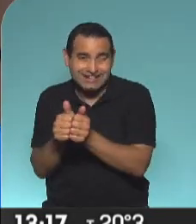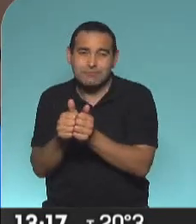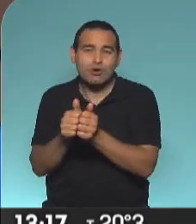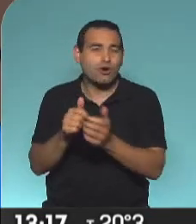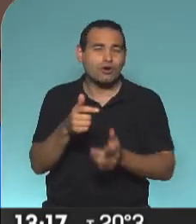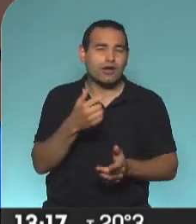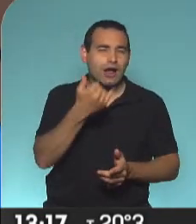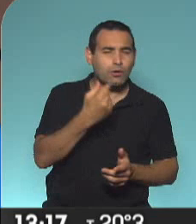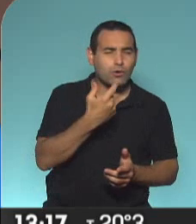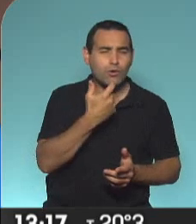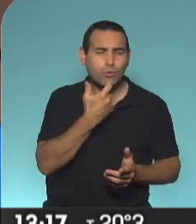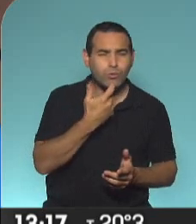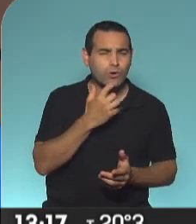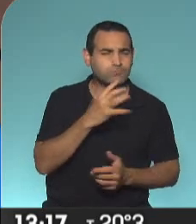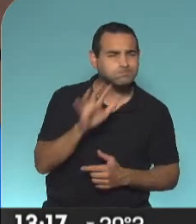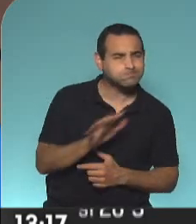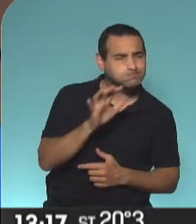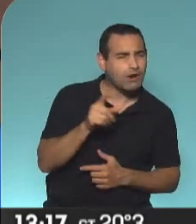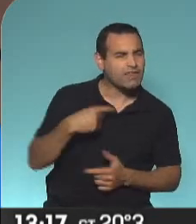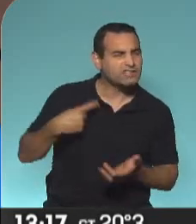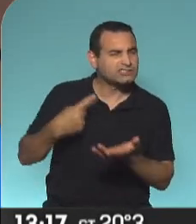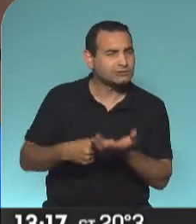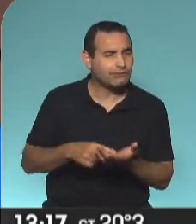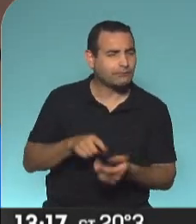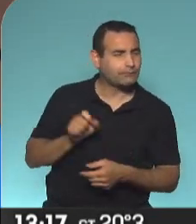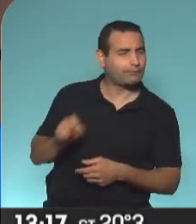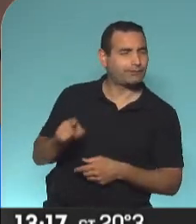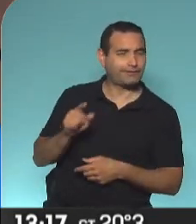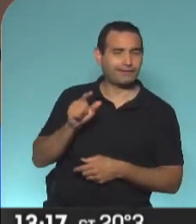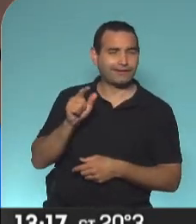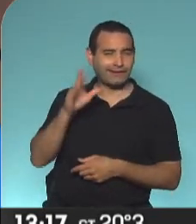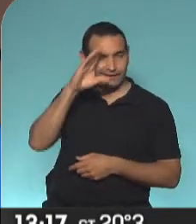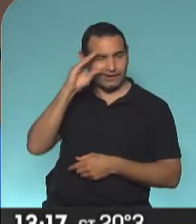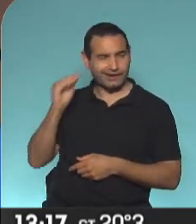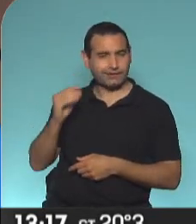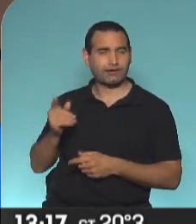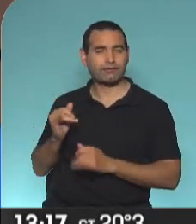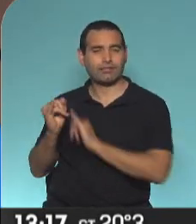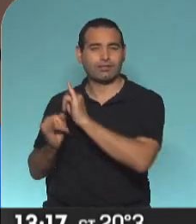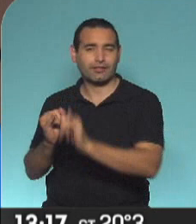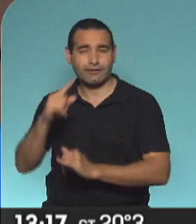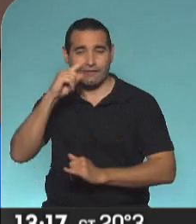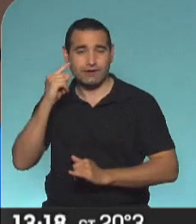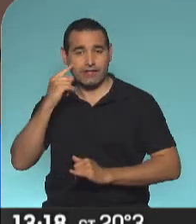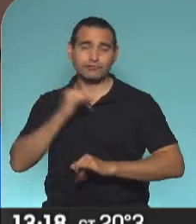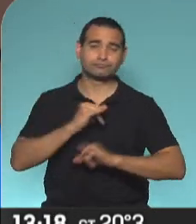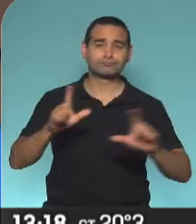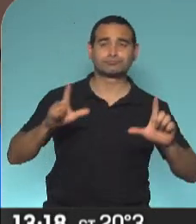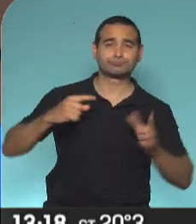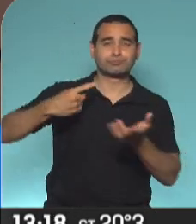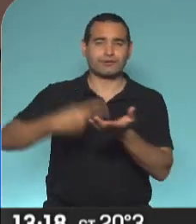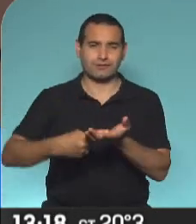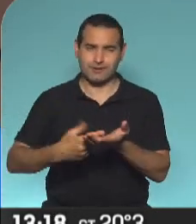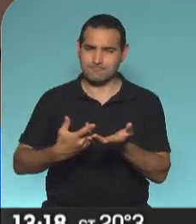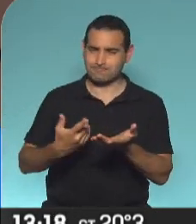dudas respecto a que las decisiones las toma Cristina Kirchner y Cristina Kirchner le pasa, digamos, qué es lo que hay